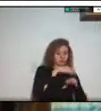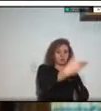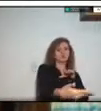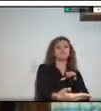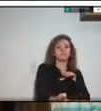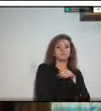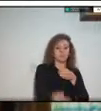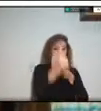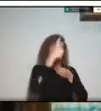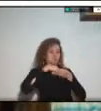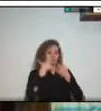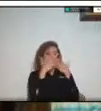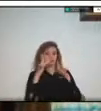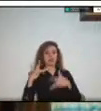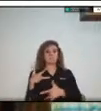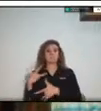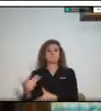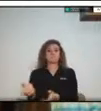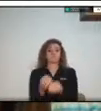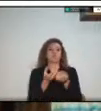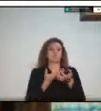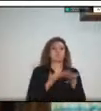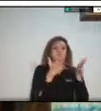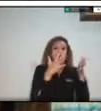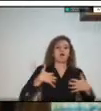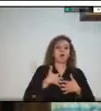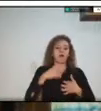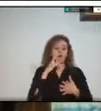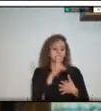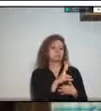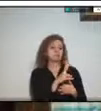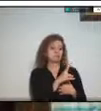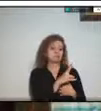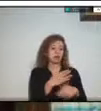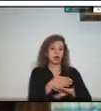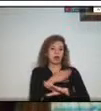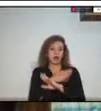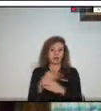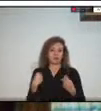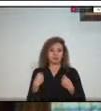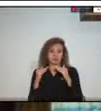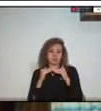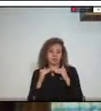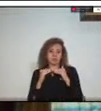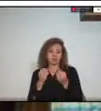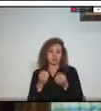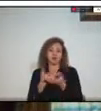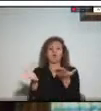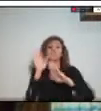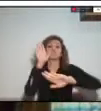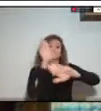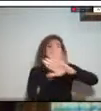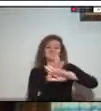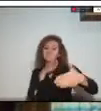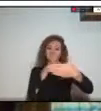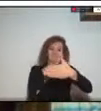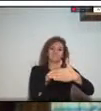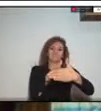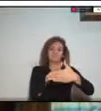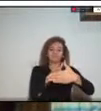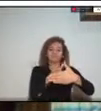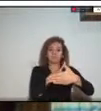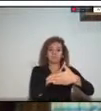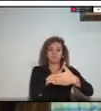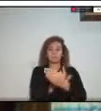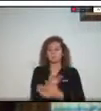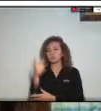están entregando voluntariamente un animalito que vivió en su casa o también denuncian hemos tenido casos donde alguna vez un niño